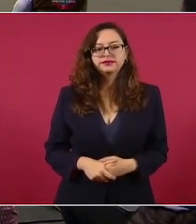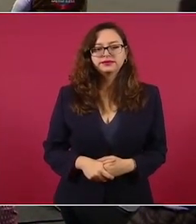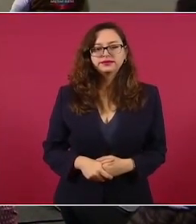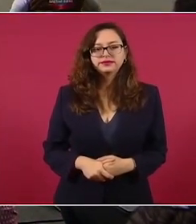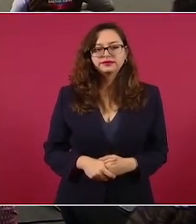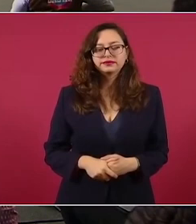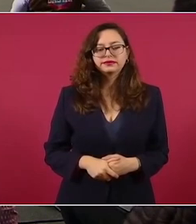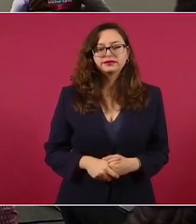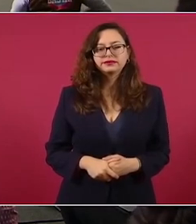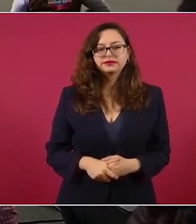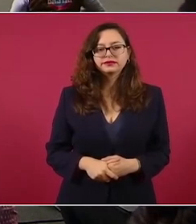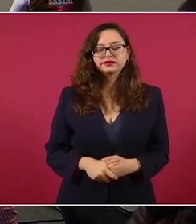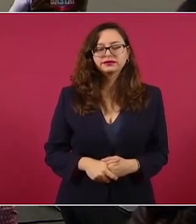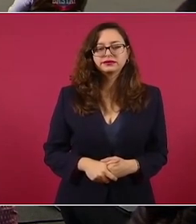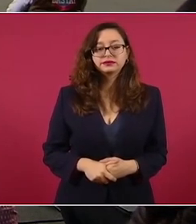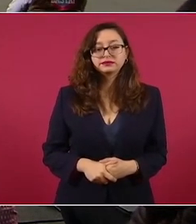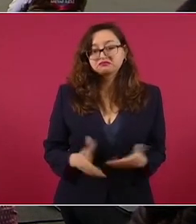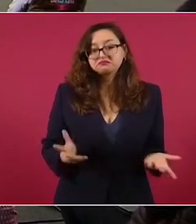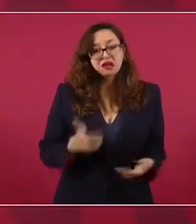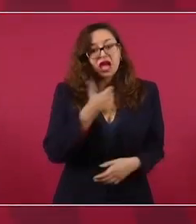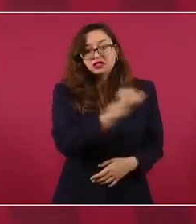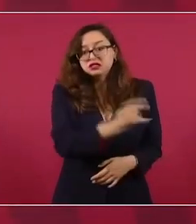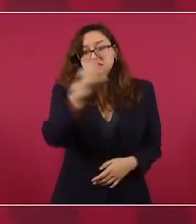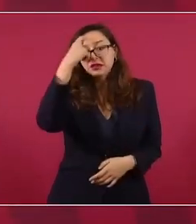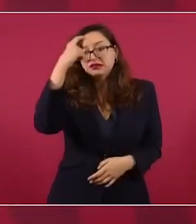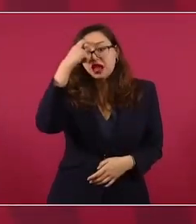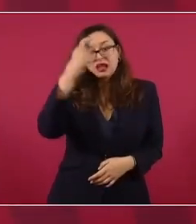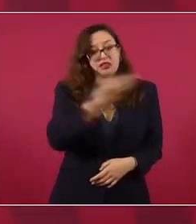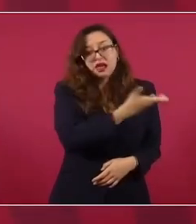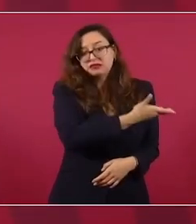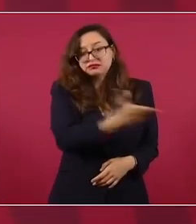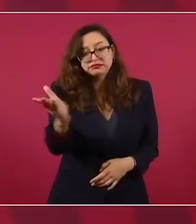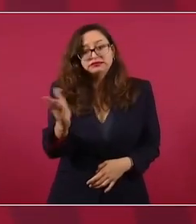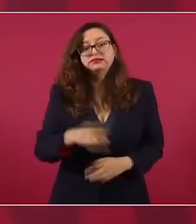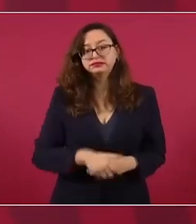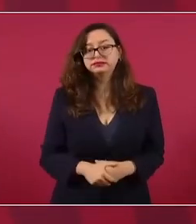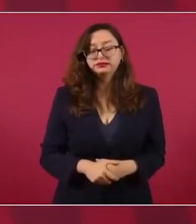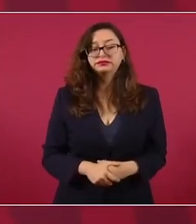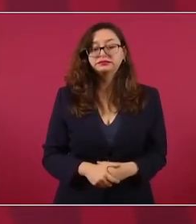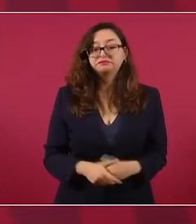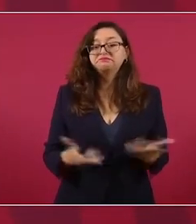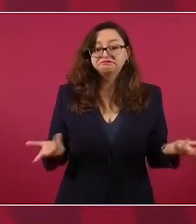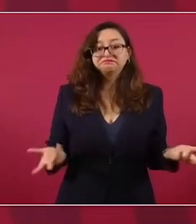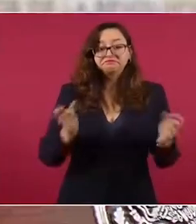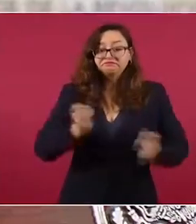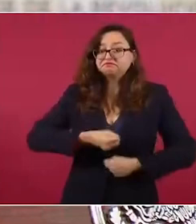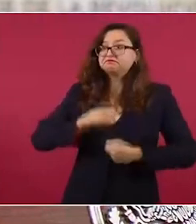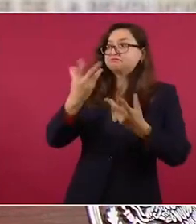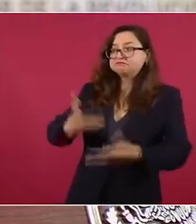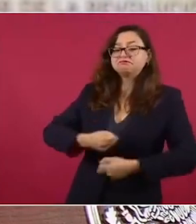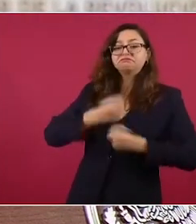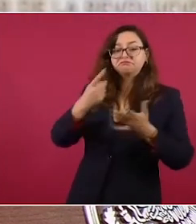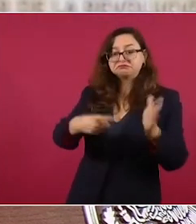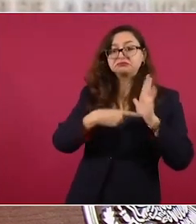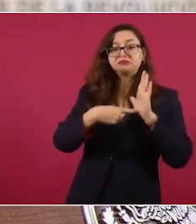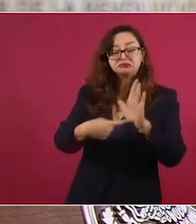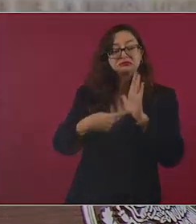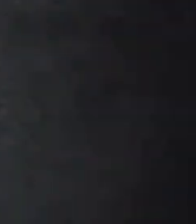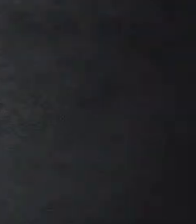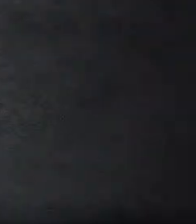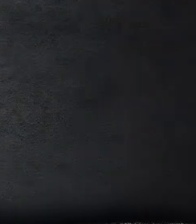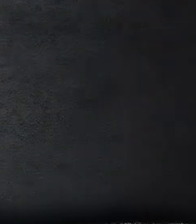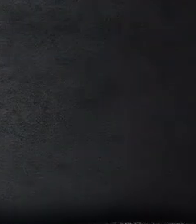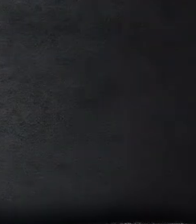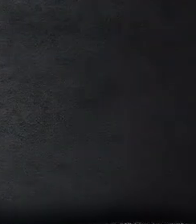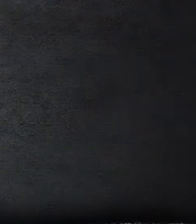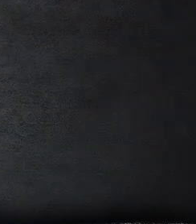Pues eso es todo lo que salió y muchas otras cosas.